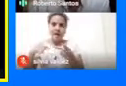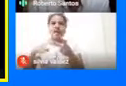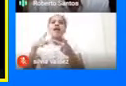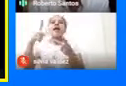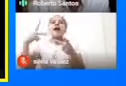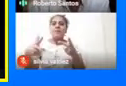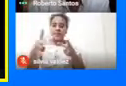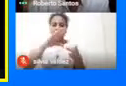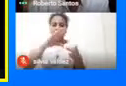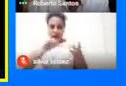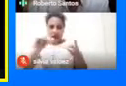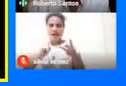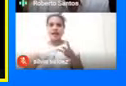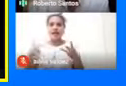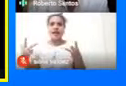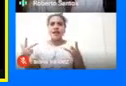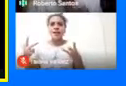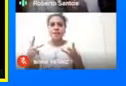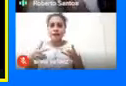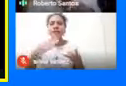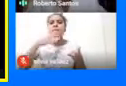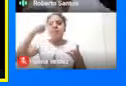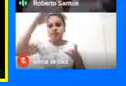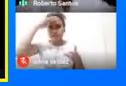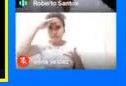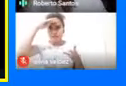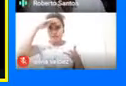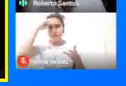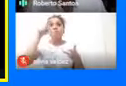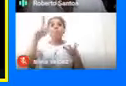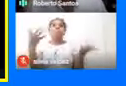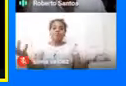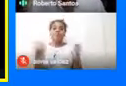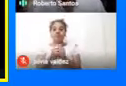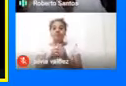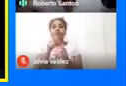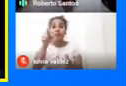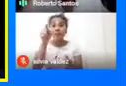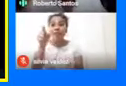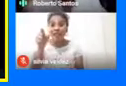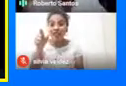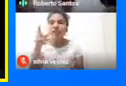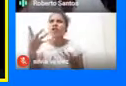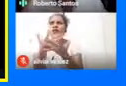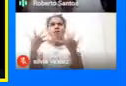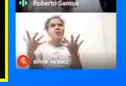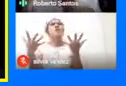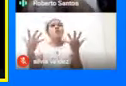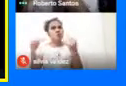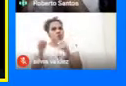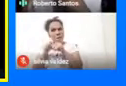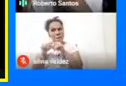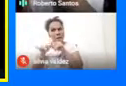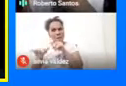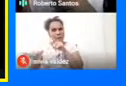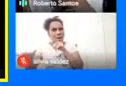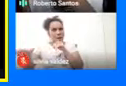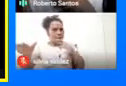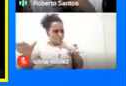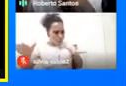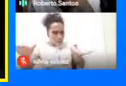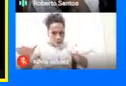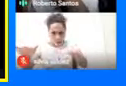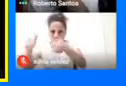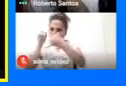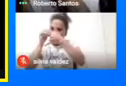caminata De Cali Y de la caminata De Medellín Entonces Esto Esto es una cosa Que se está expandiendo No solo Y ahora No